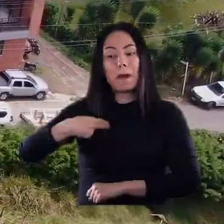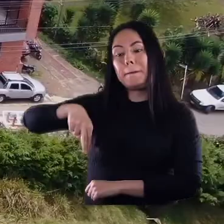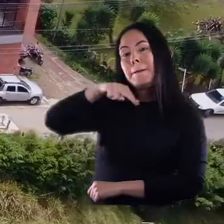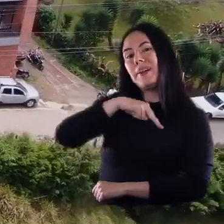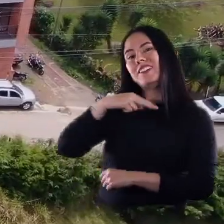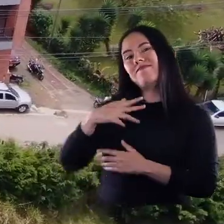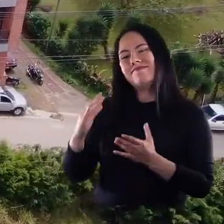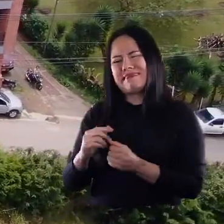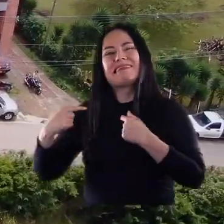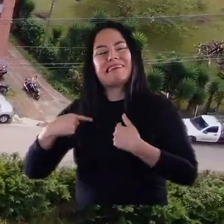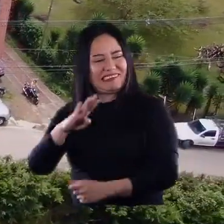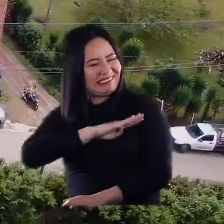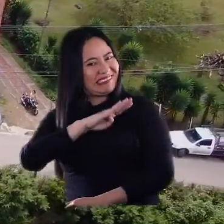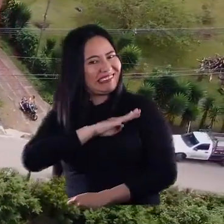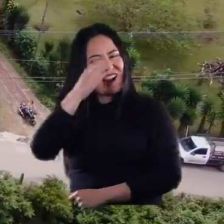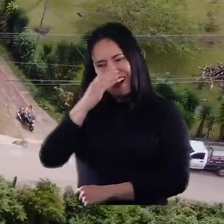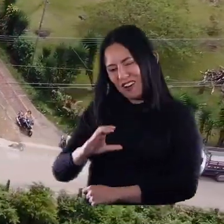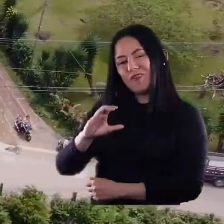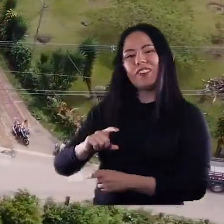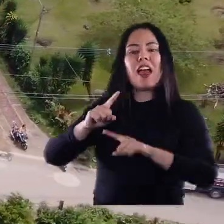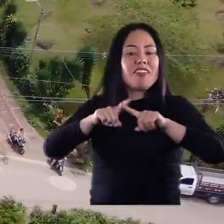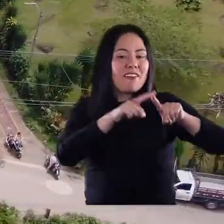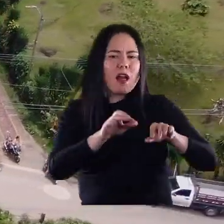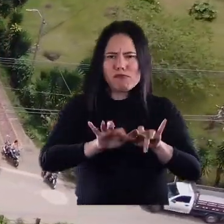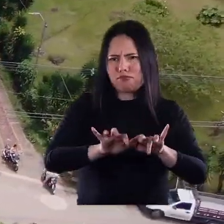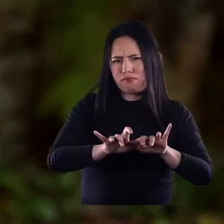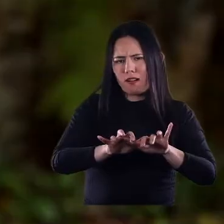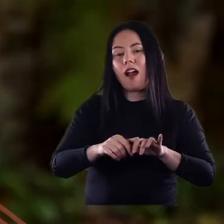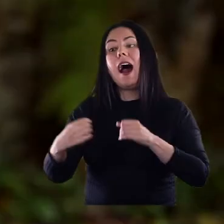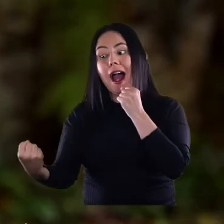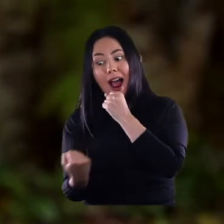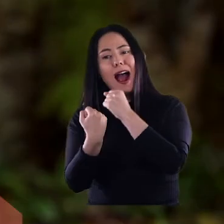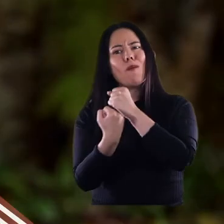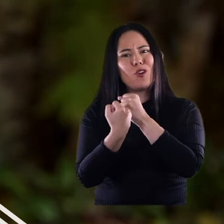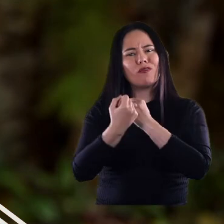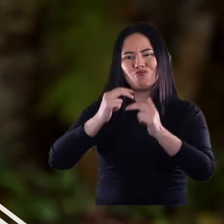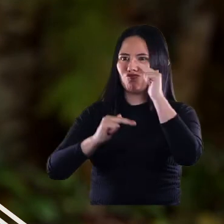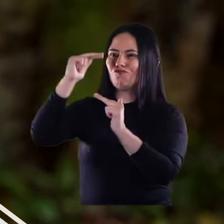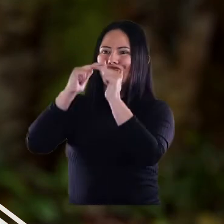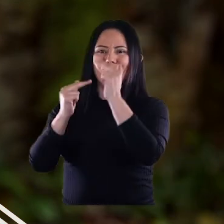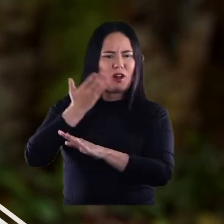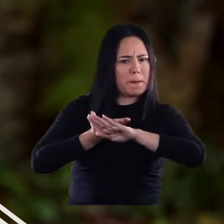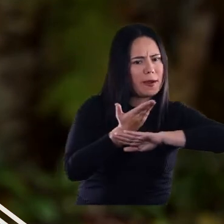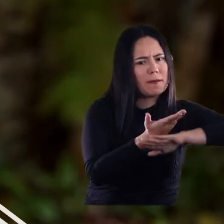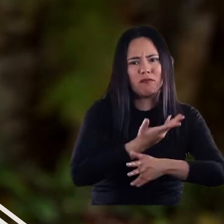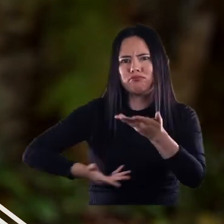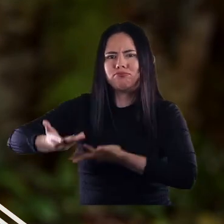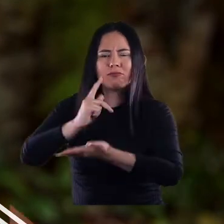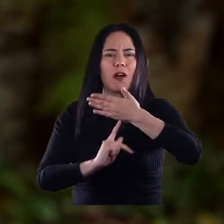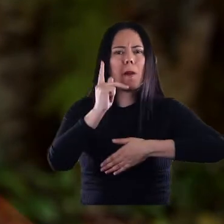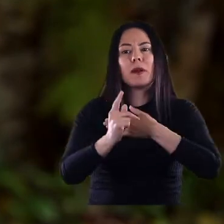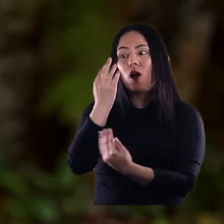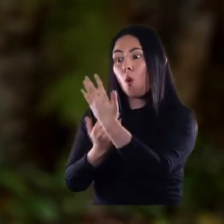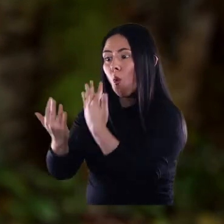Para nosotros el gran aliado es la alcaldía del municipio de Yumbo con sus diferentes secretarias. O ellos con sus aportes construyen y aportan al gran